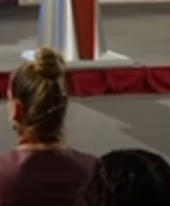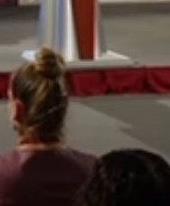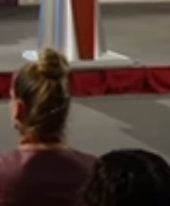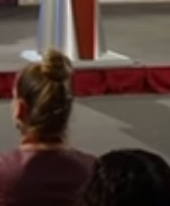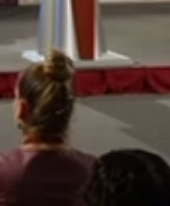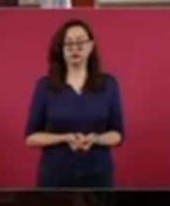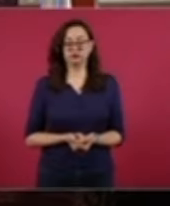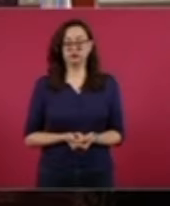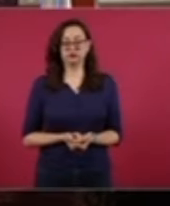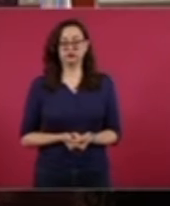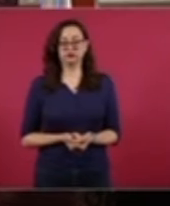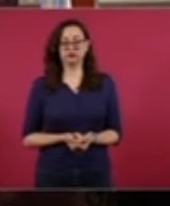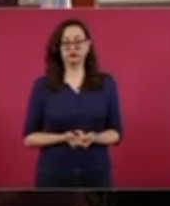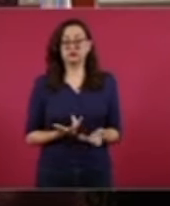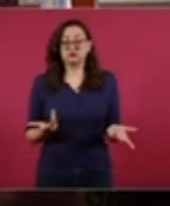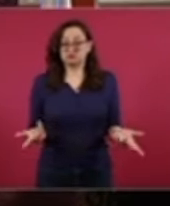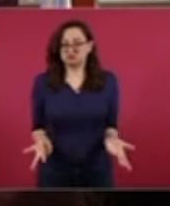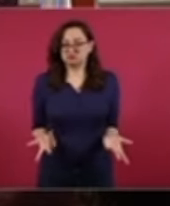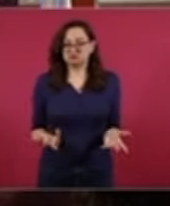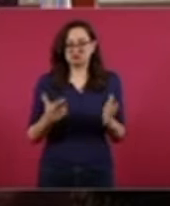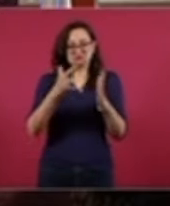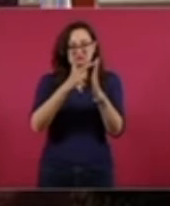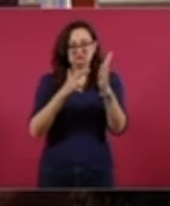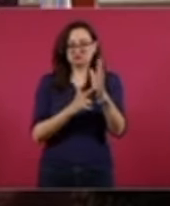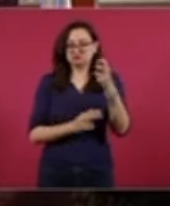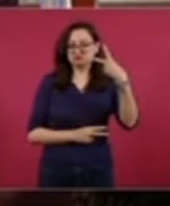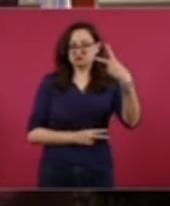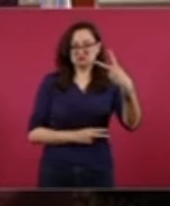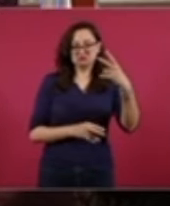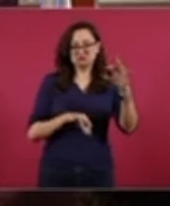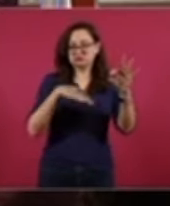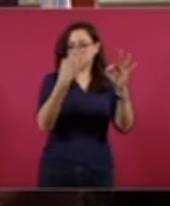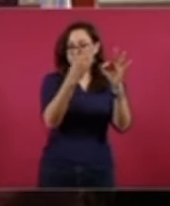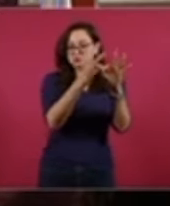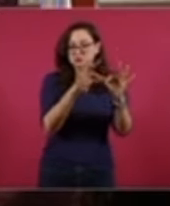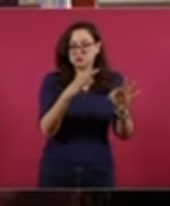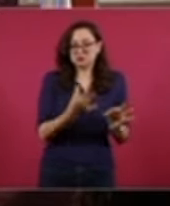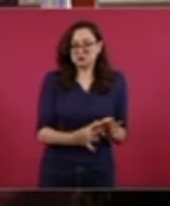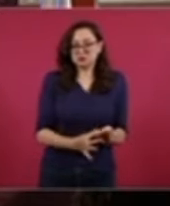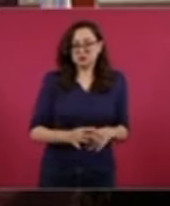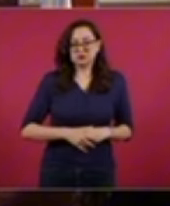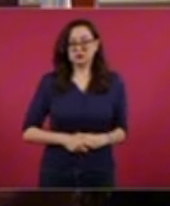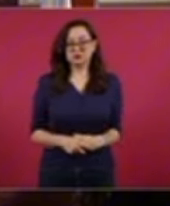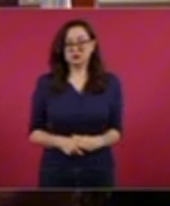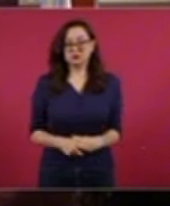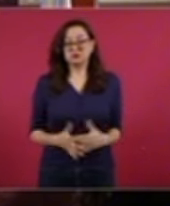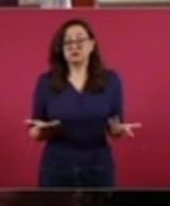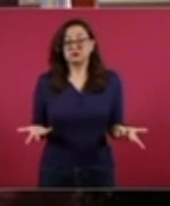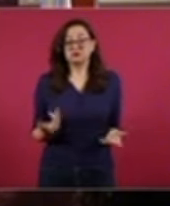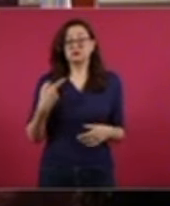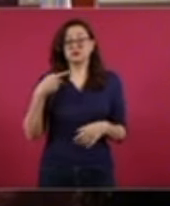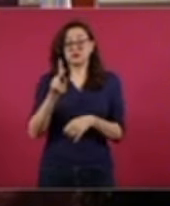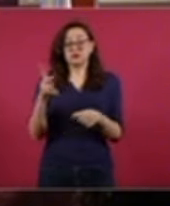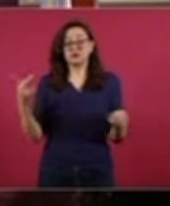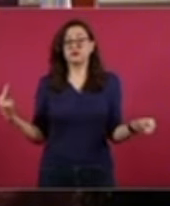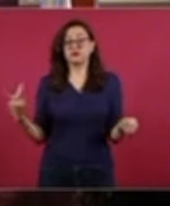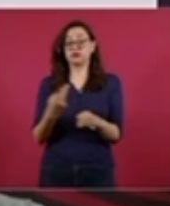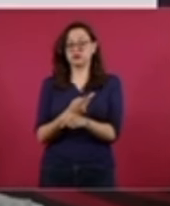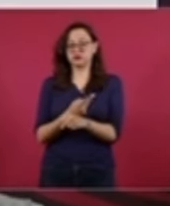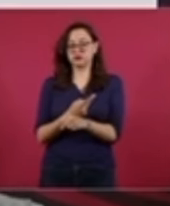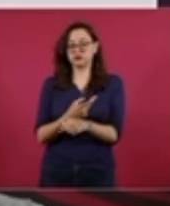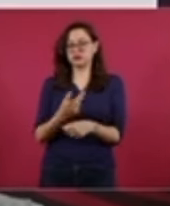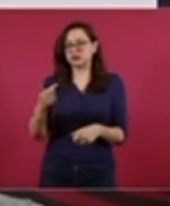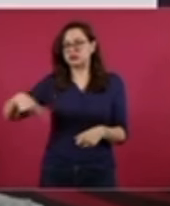por qué esta discusión? Porque, como sabemos, de acuerdo a las reglas hoy establecidas en nuestra